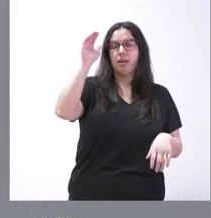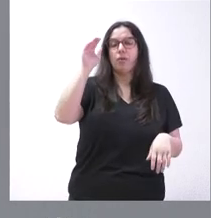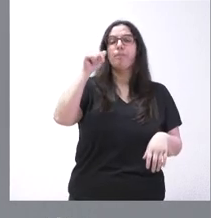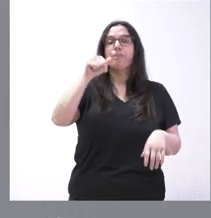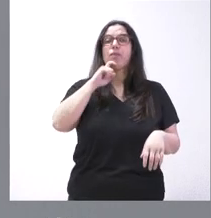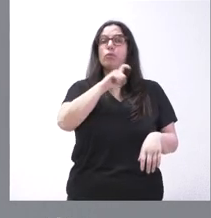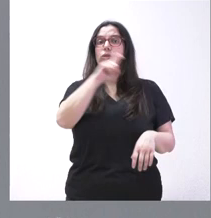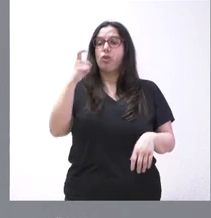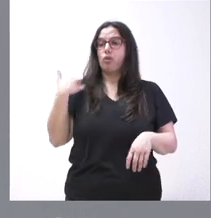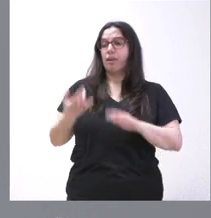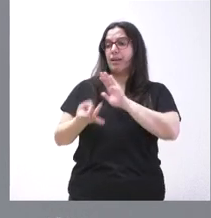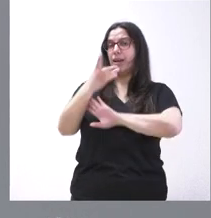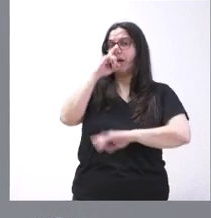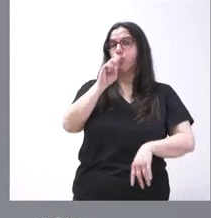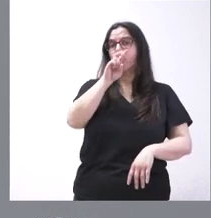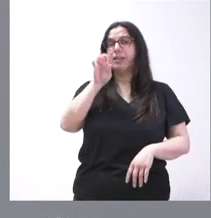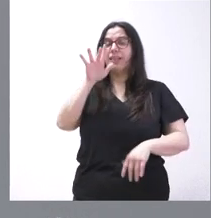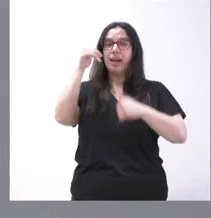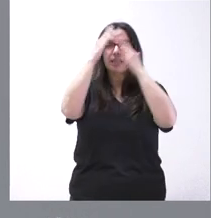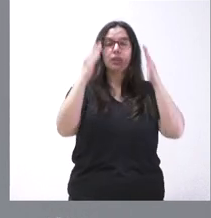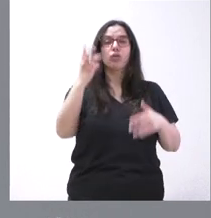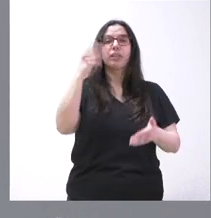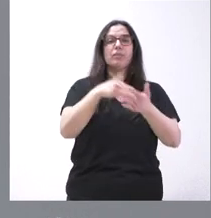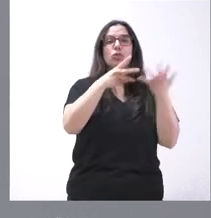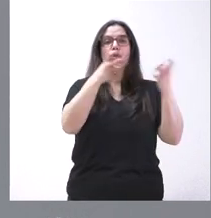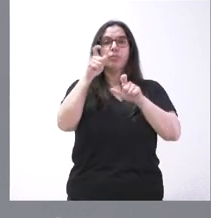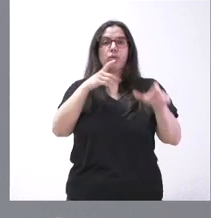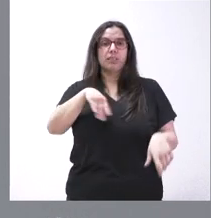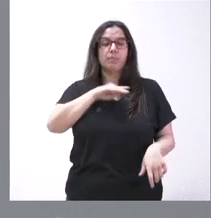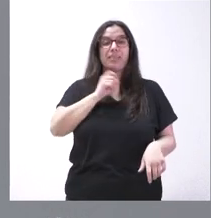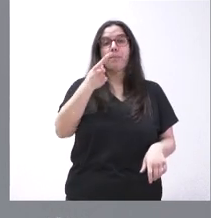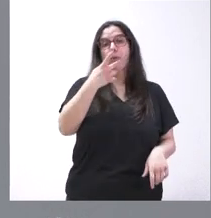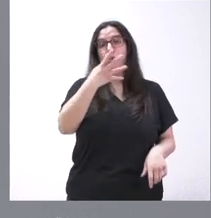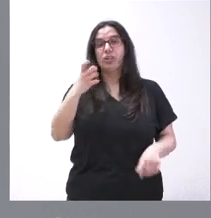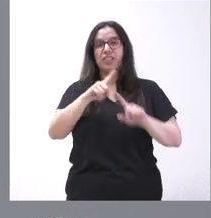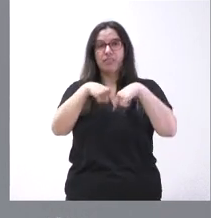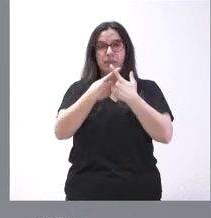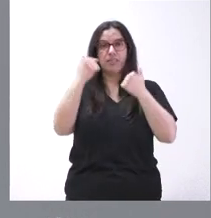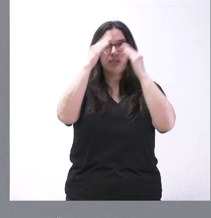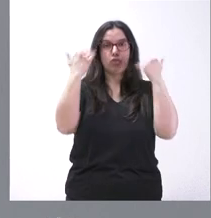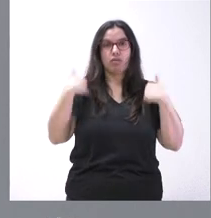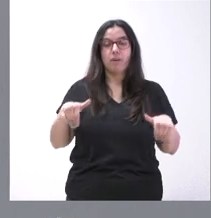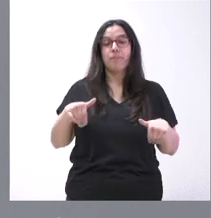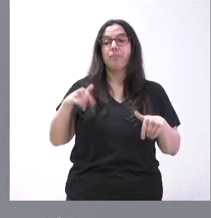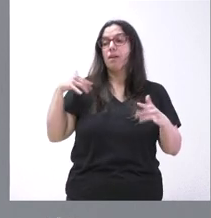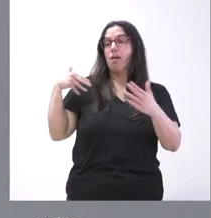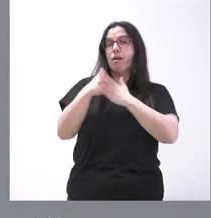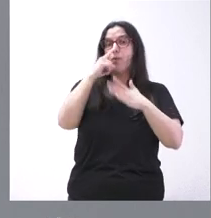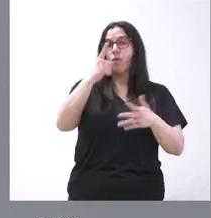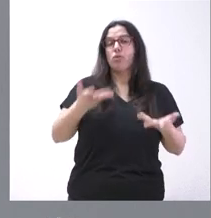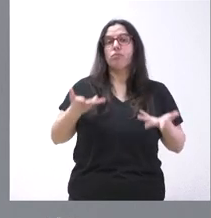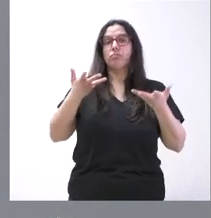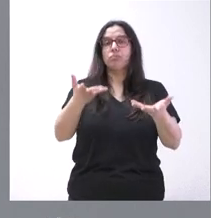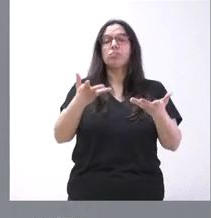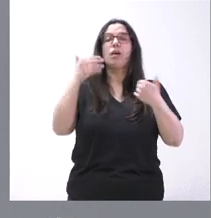desde su Constitución en el año 2015 más de 3.800 españoles y 1.400 familias. Y en el último año se prestó asistencia a